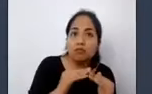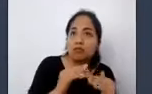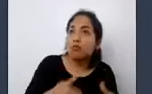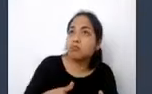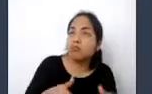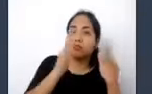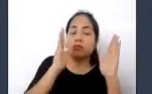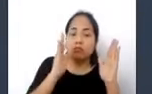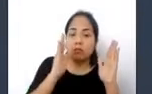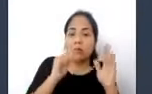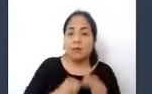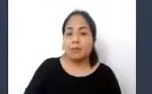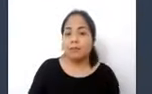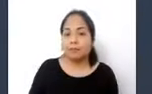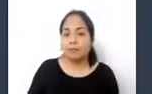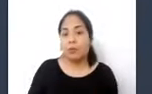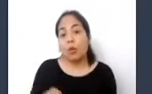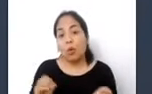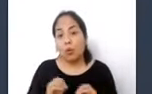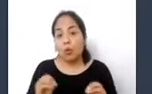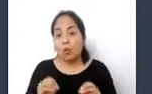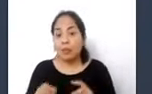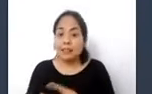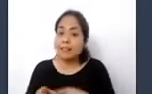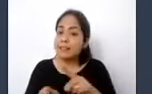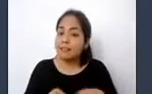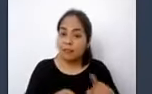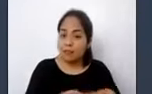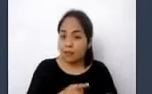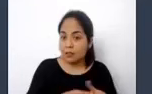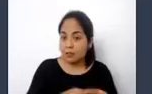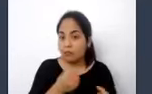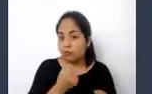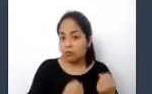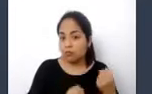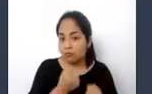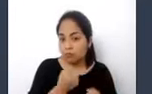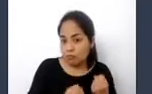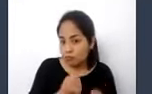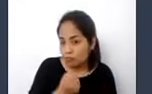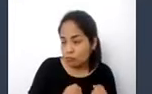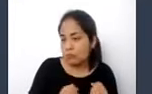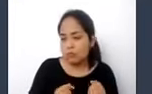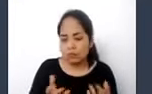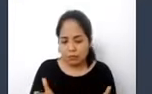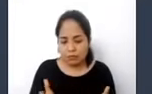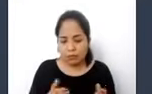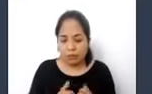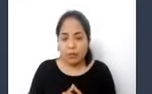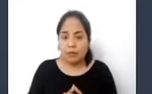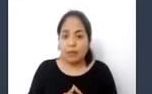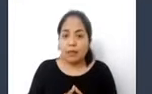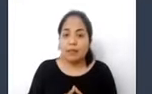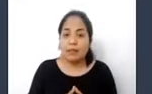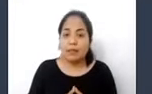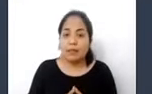mediante toda clase de transporte donde cobra especial relevancia el transporte público.